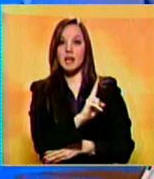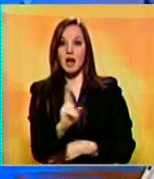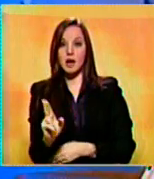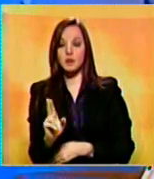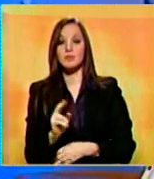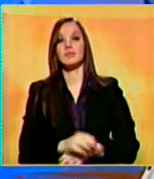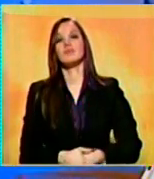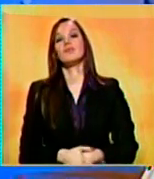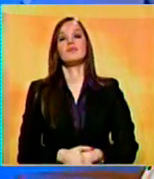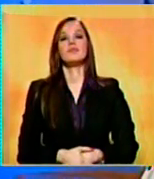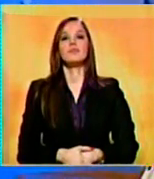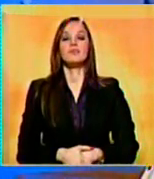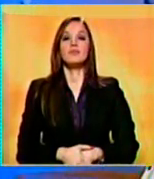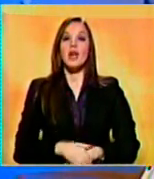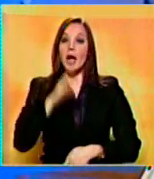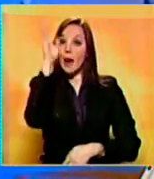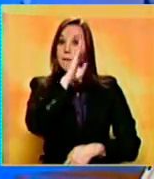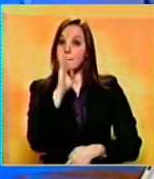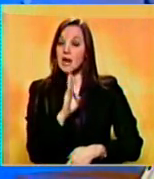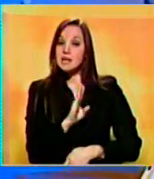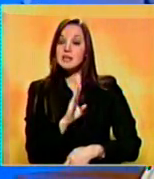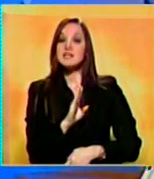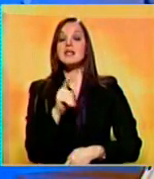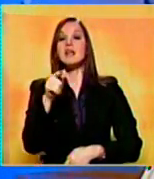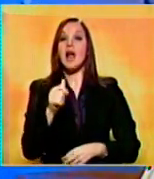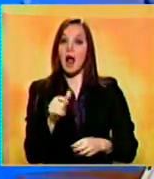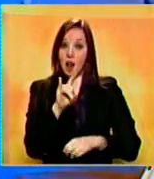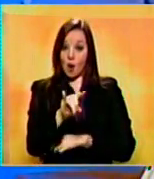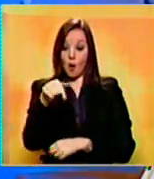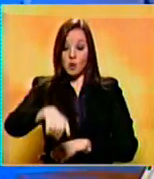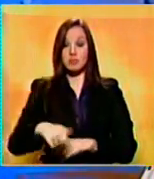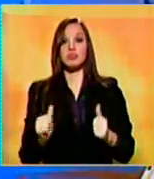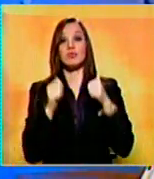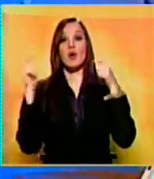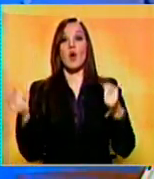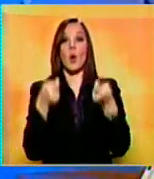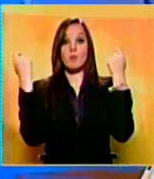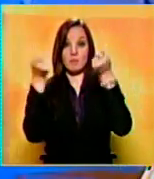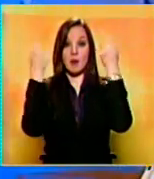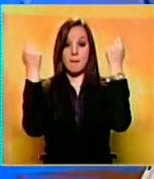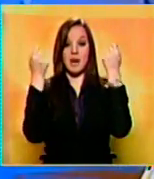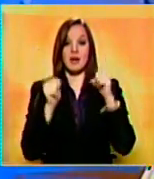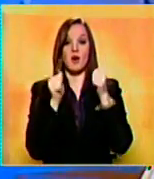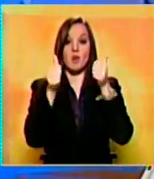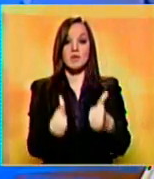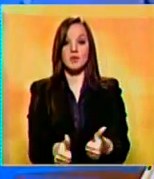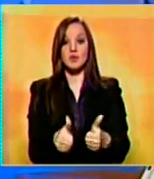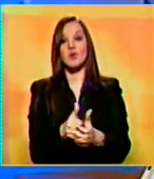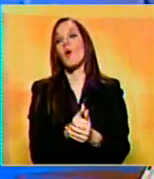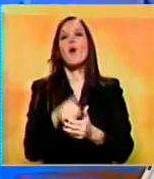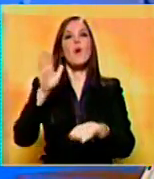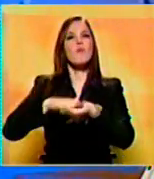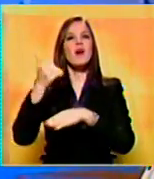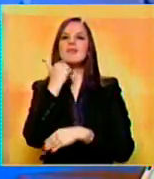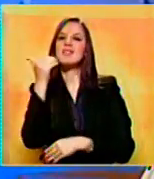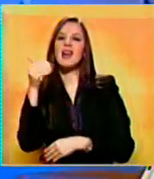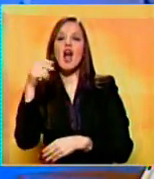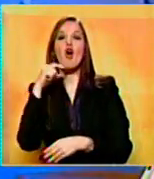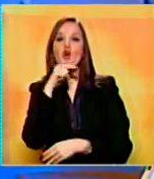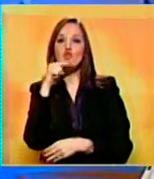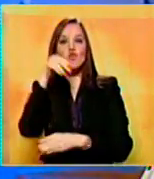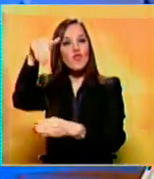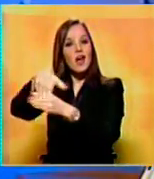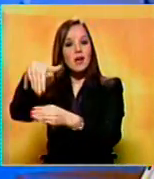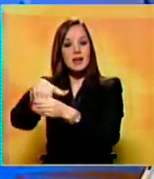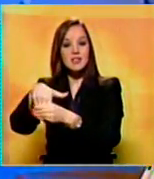En Brasil este lunes comenzó la campaña electoral de cara a los comicios generales del 5 de octubre. La presidenta Dilma Rousseff, que buscará su